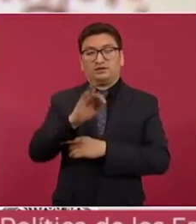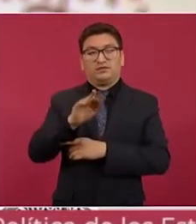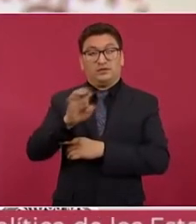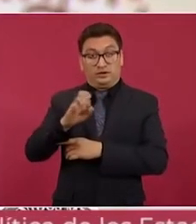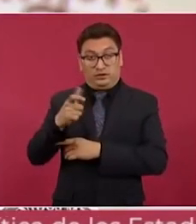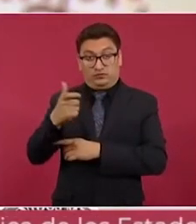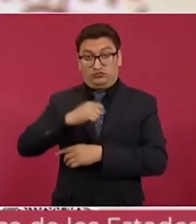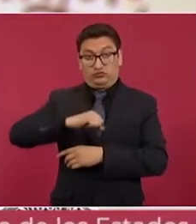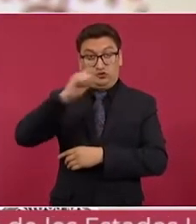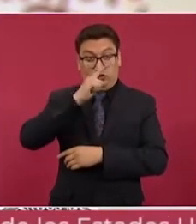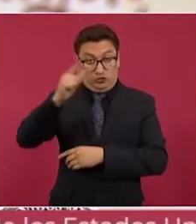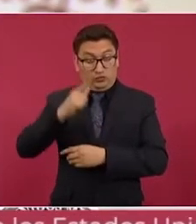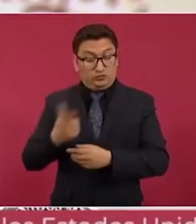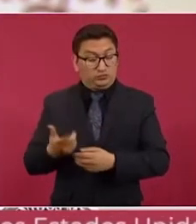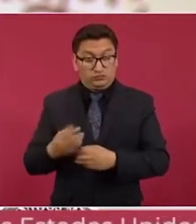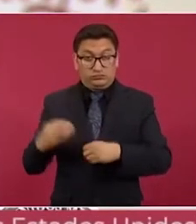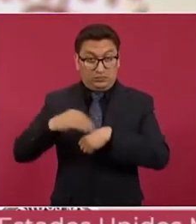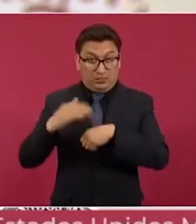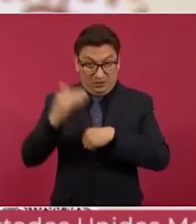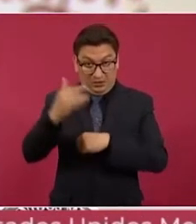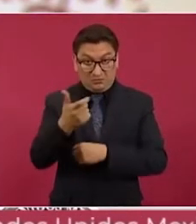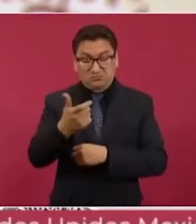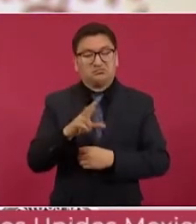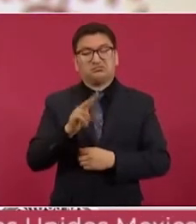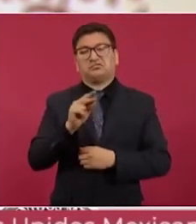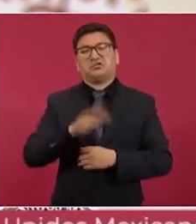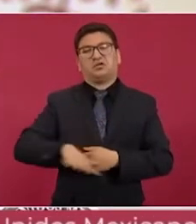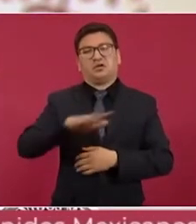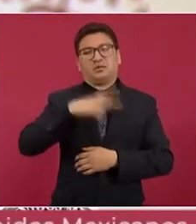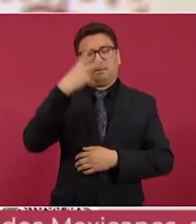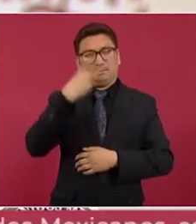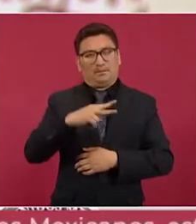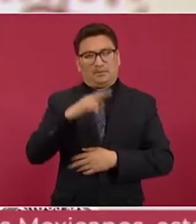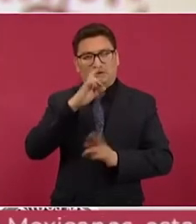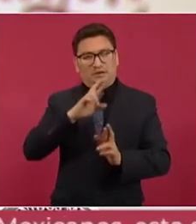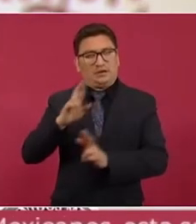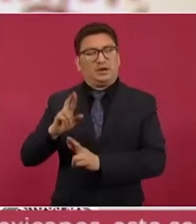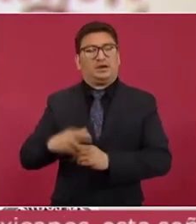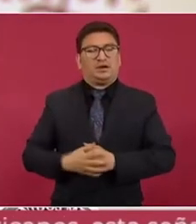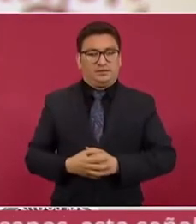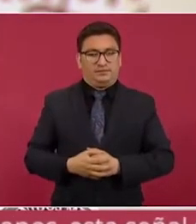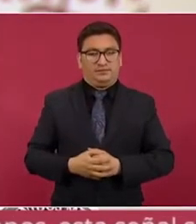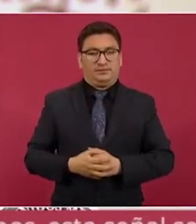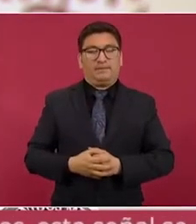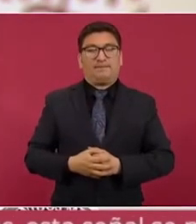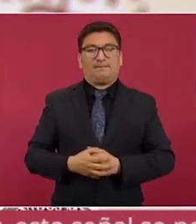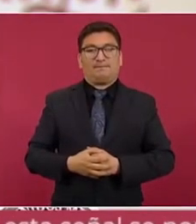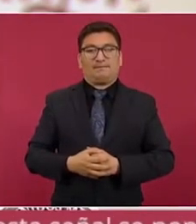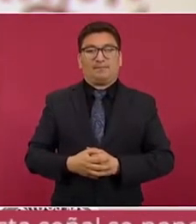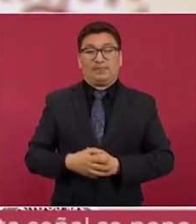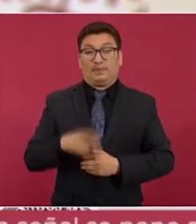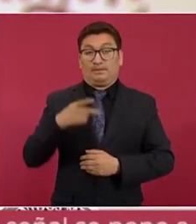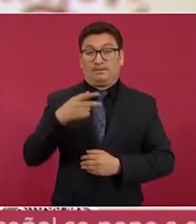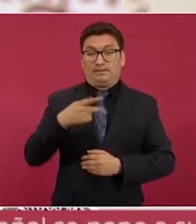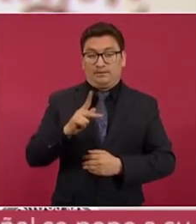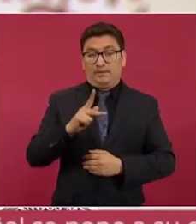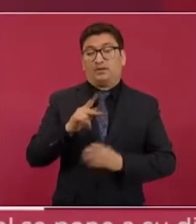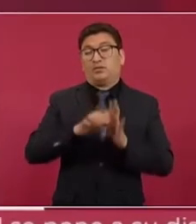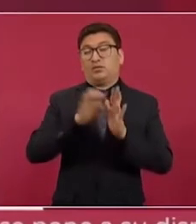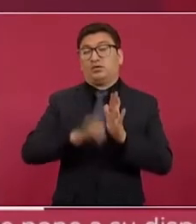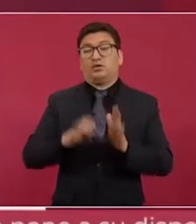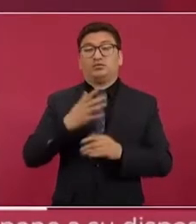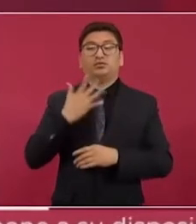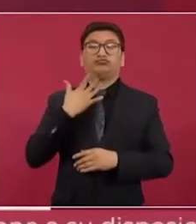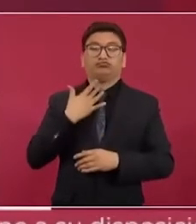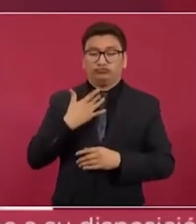precio de la luz a las familias mexicanas. En cambio, si los combustibles aumentan,